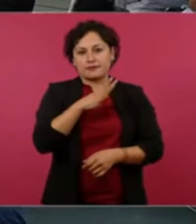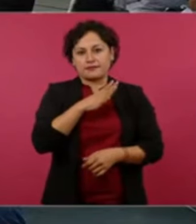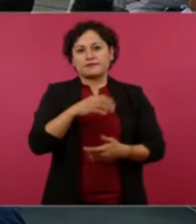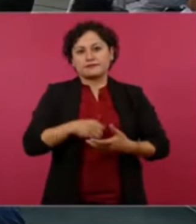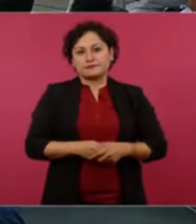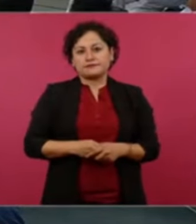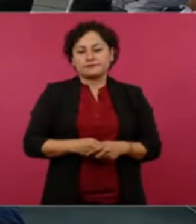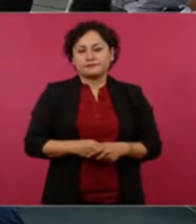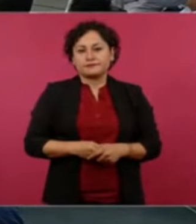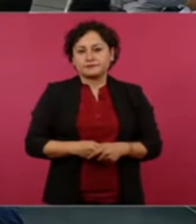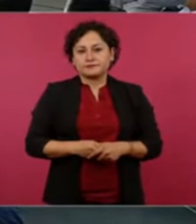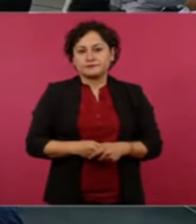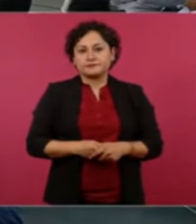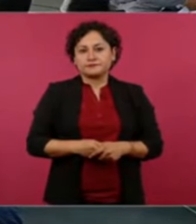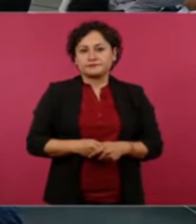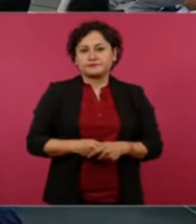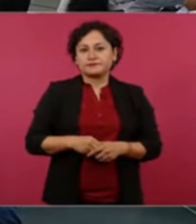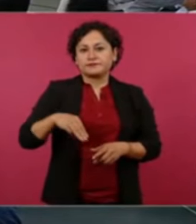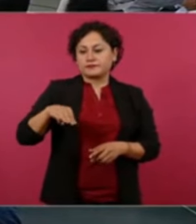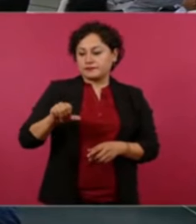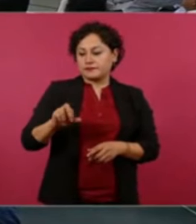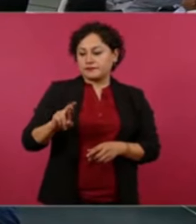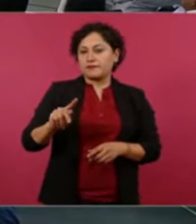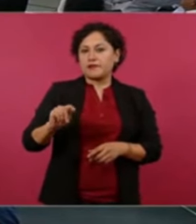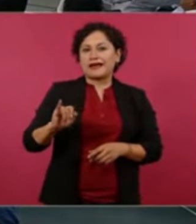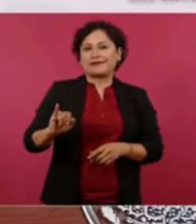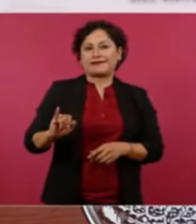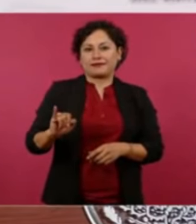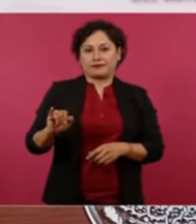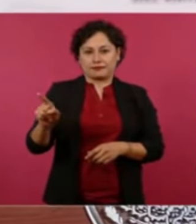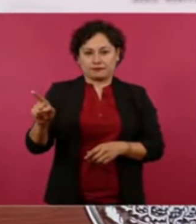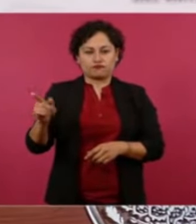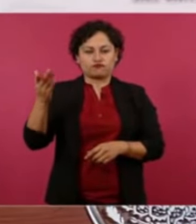decía Martí eso sí lo repito me gusta mucho